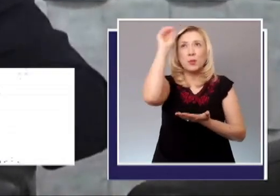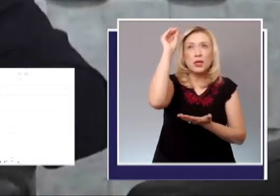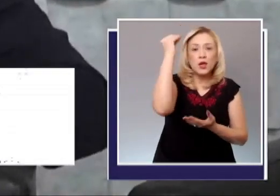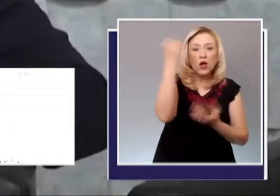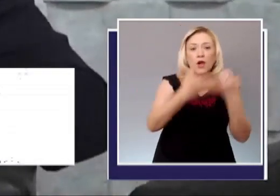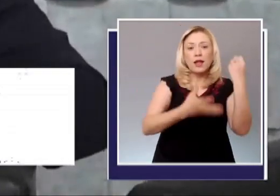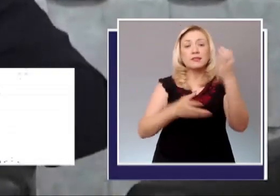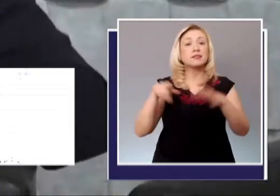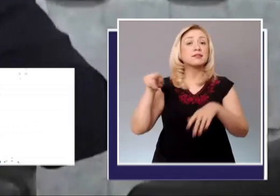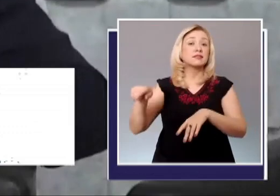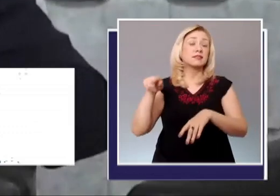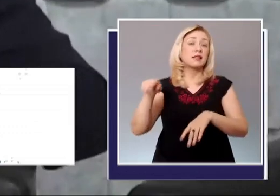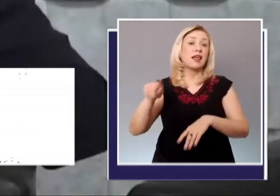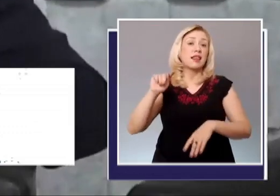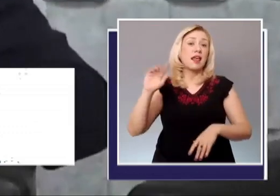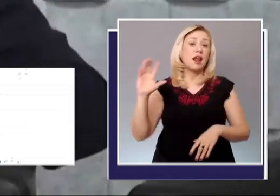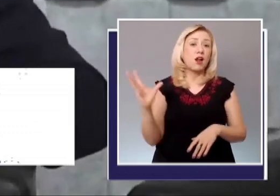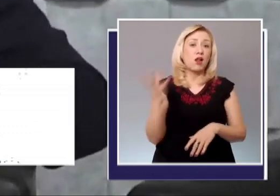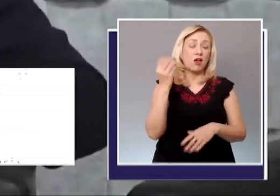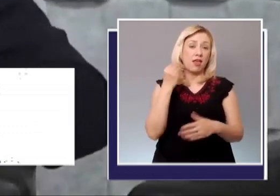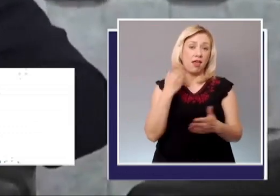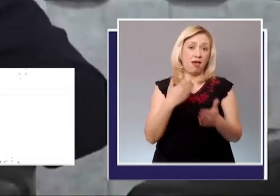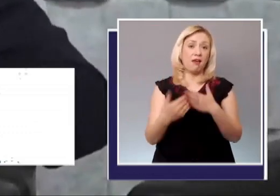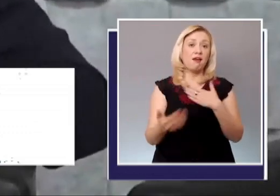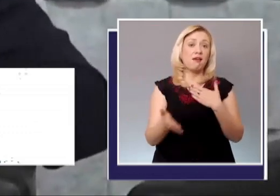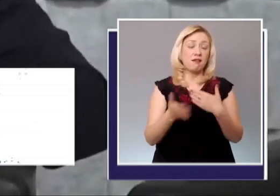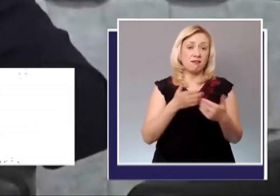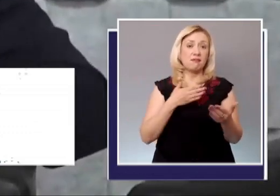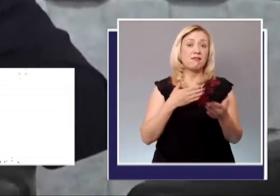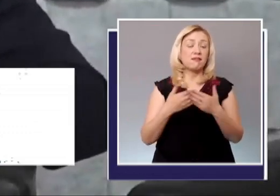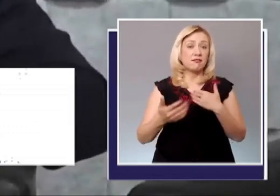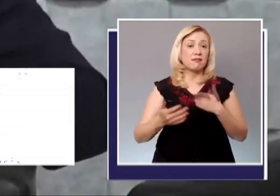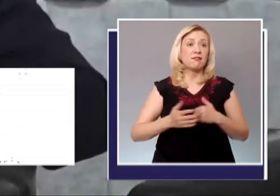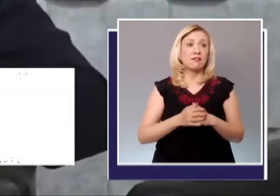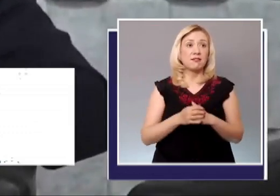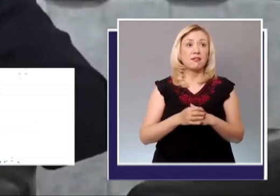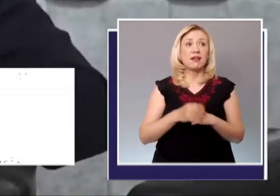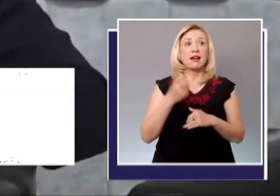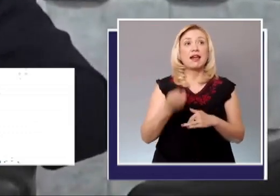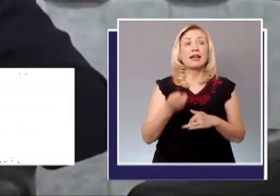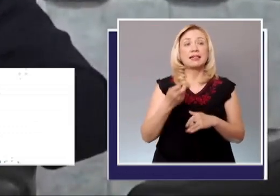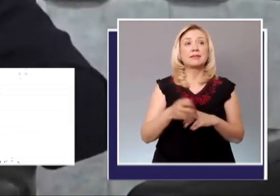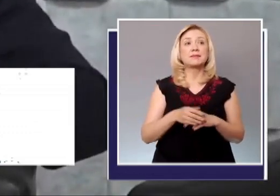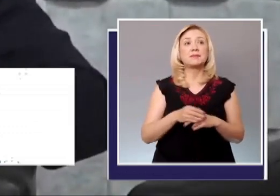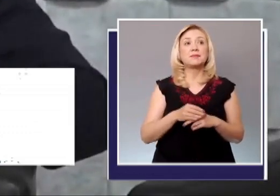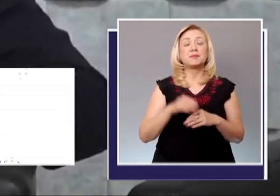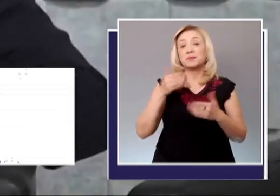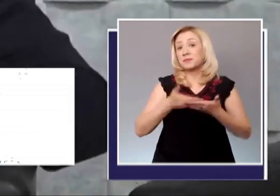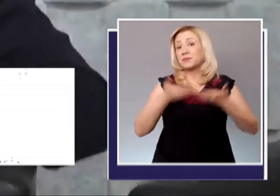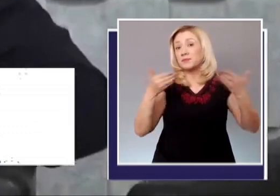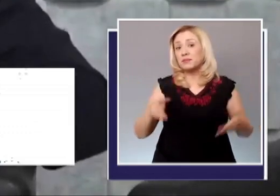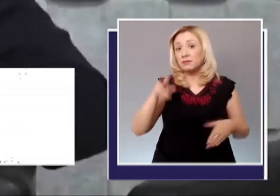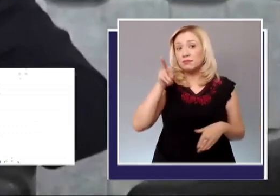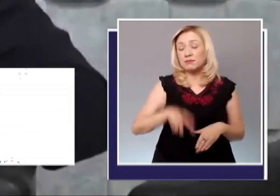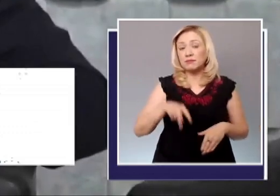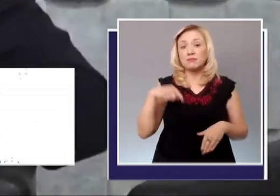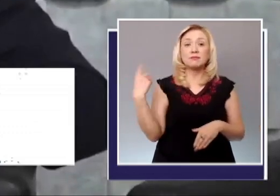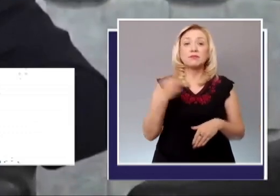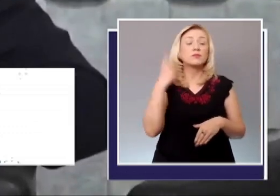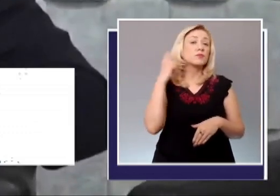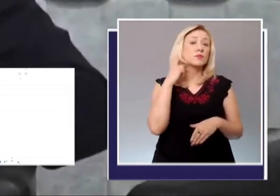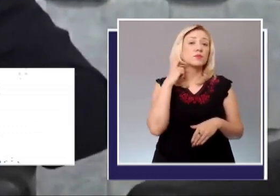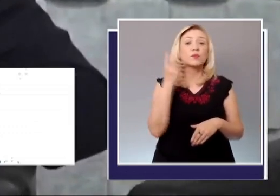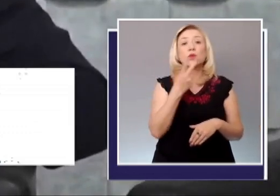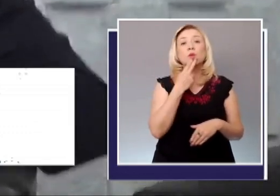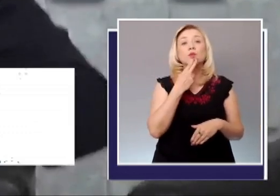Hoy en día las plataformas digitales, a través de